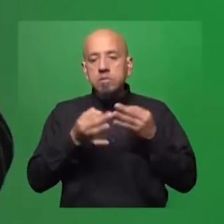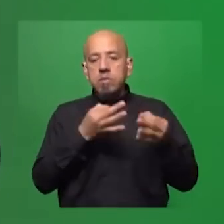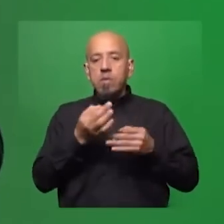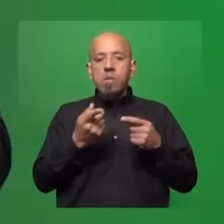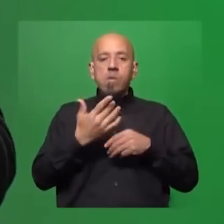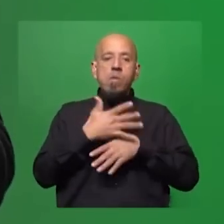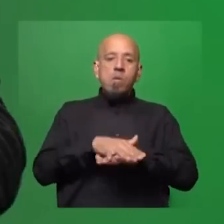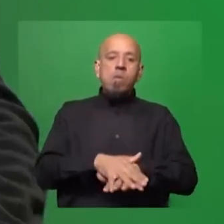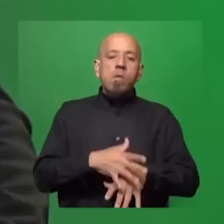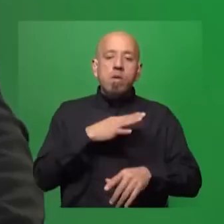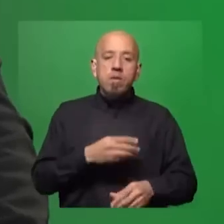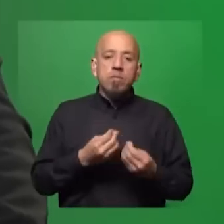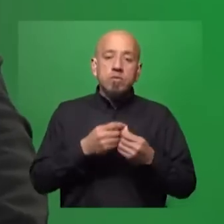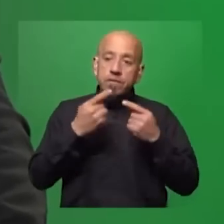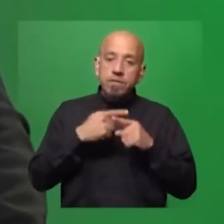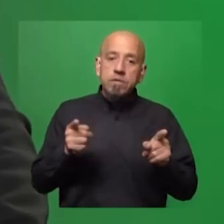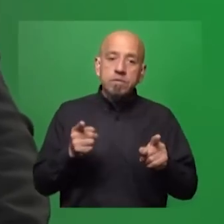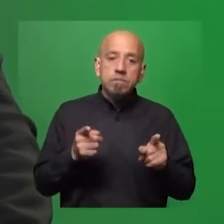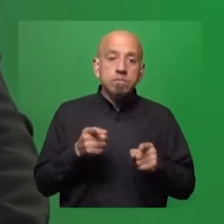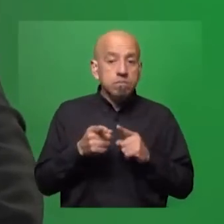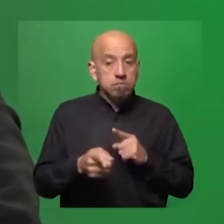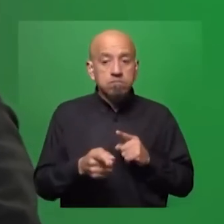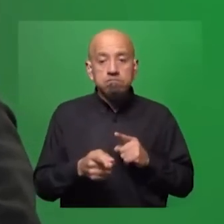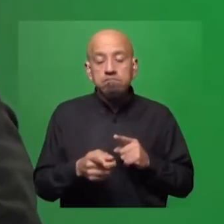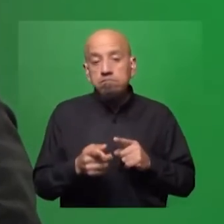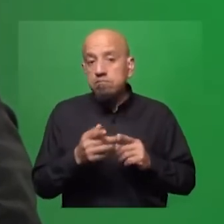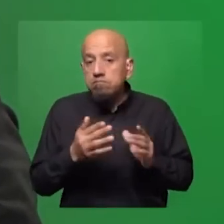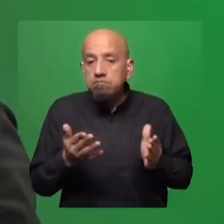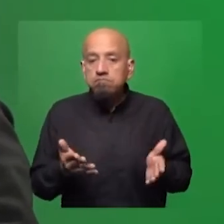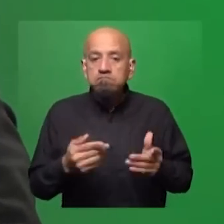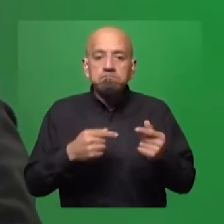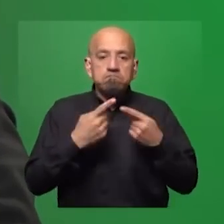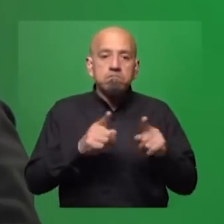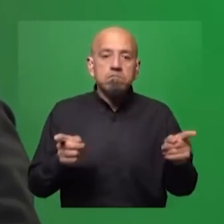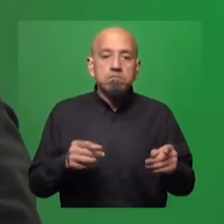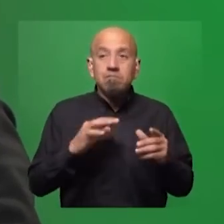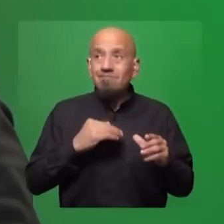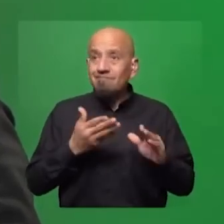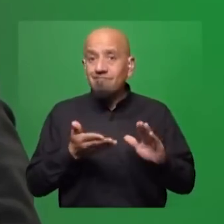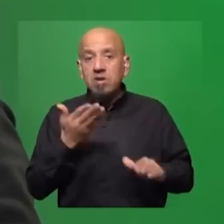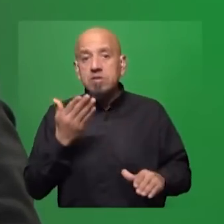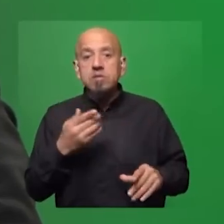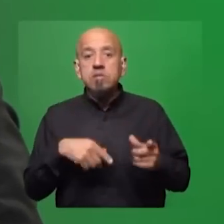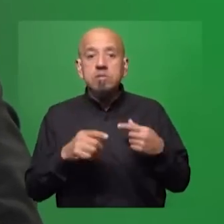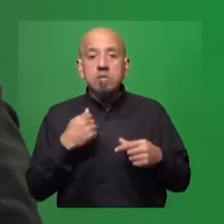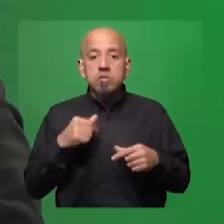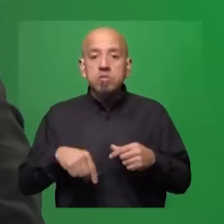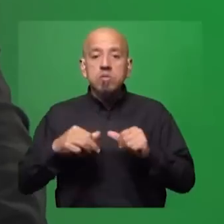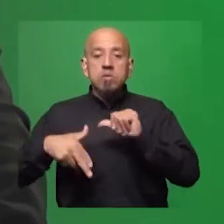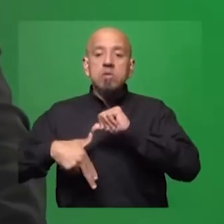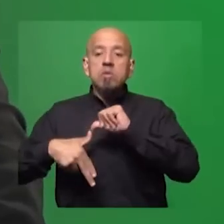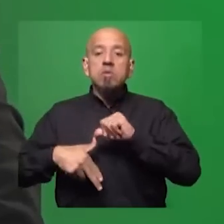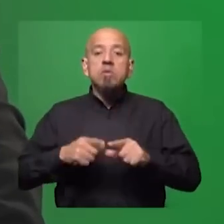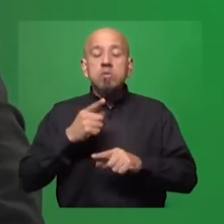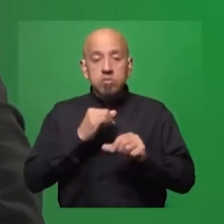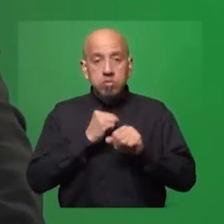integrarnos porque hay muchas diferencias. Les aseguro que en este caso, las diferencias son mucho mayores entre ellos que para nosotros en América Latina, y